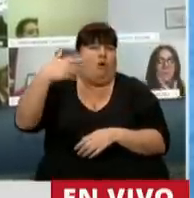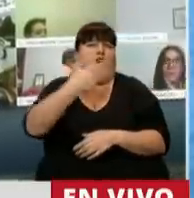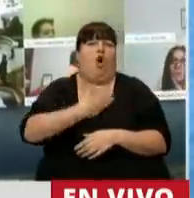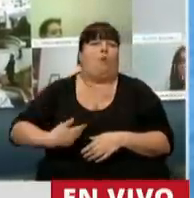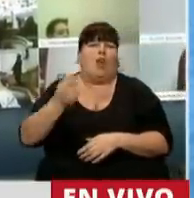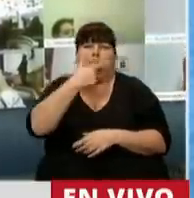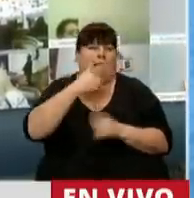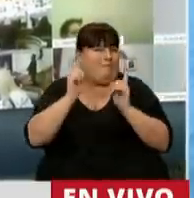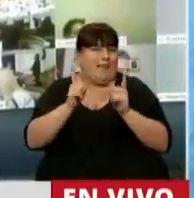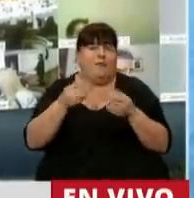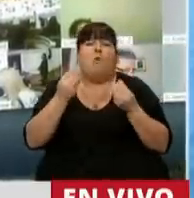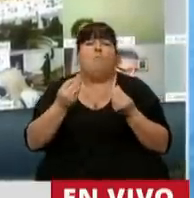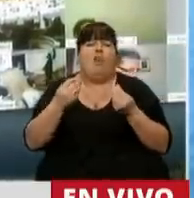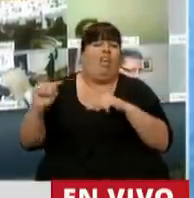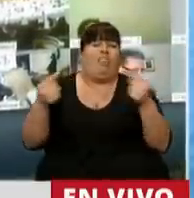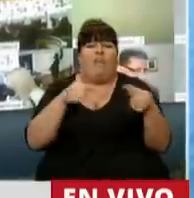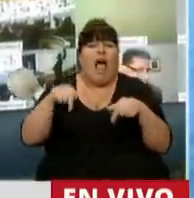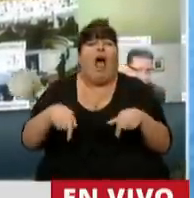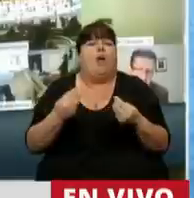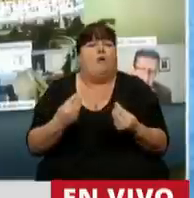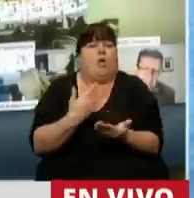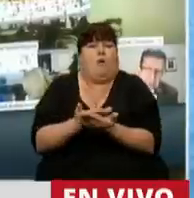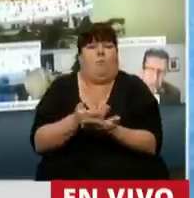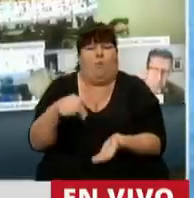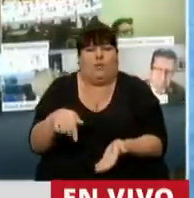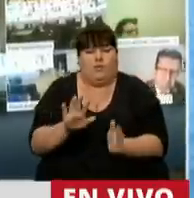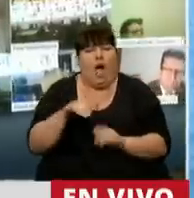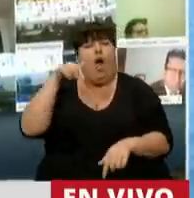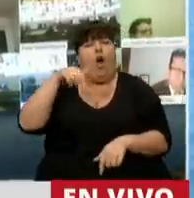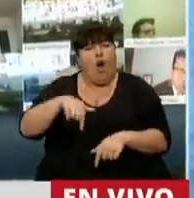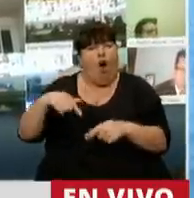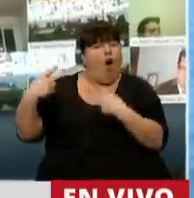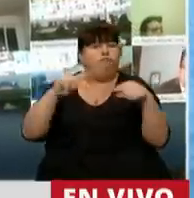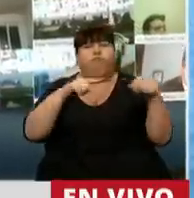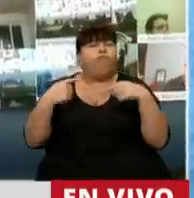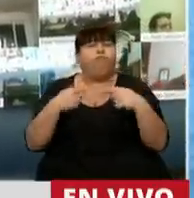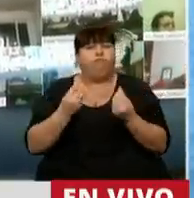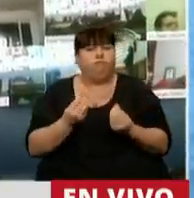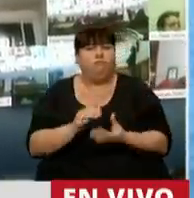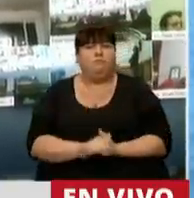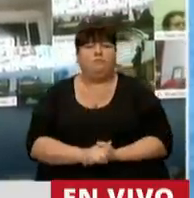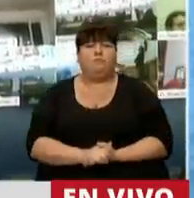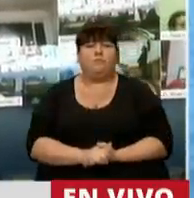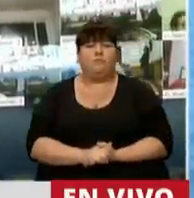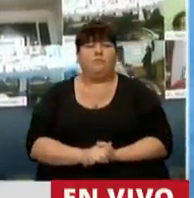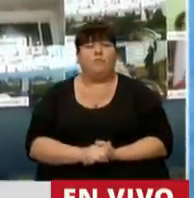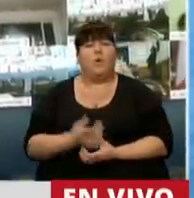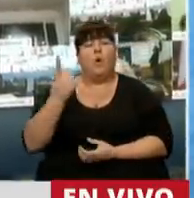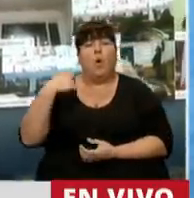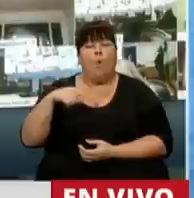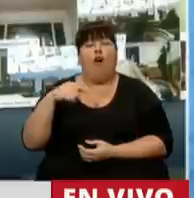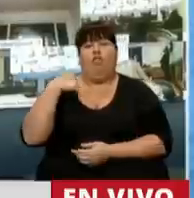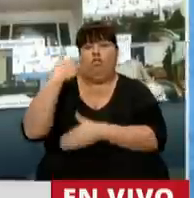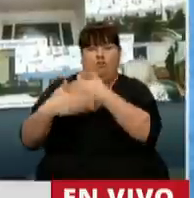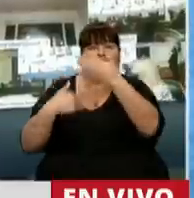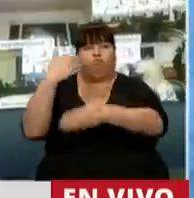con el gobierno de Macri. ¿Por qué está en discusión esto aquí hoy? Hoy está en discusión esto, Presidente, porque a medida que se